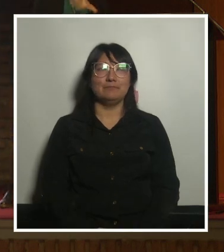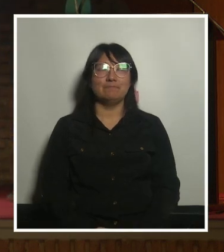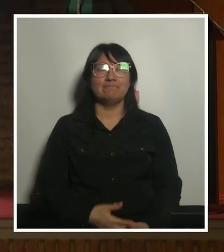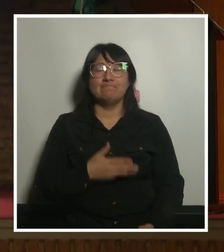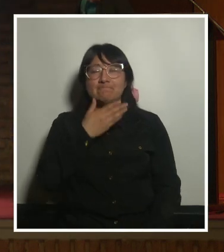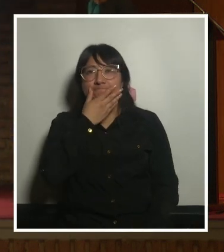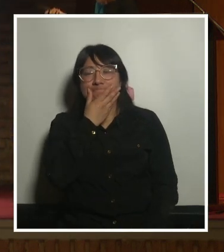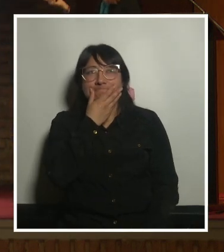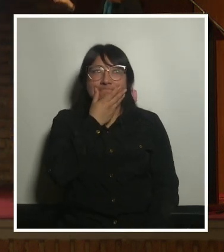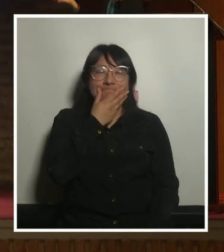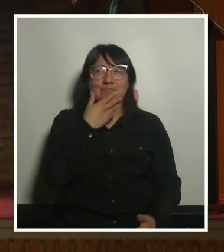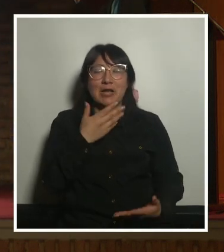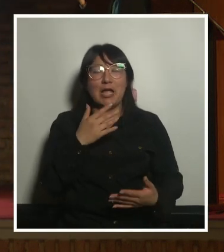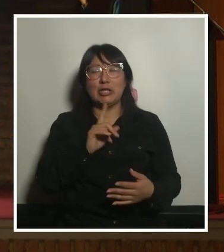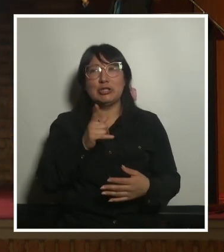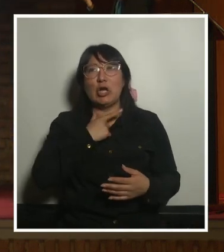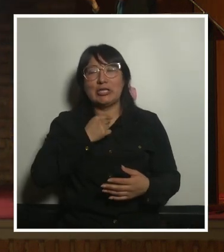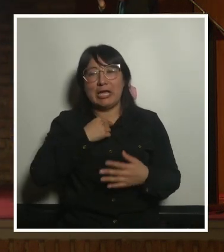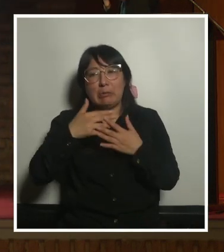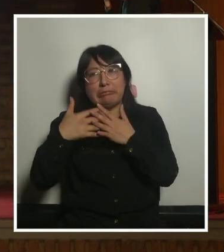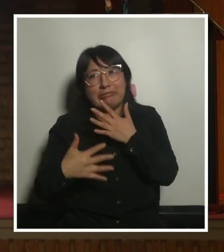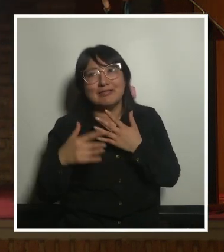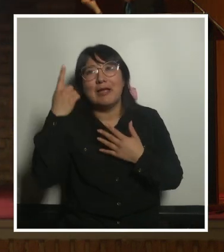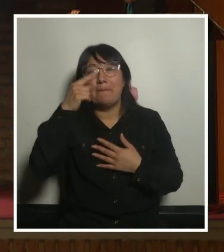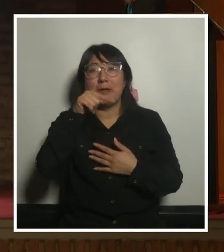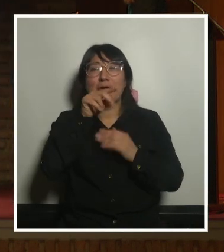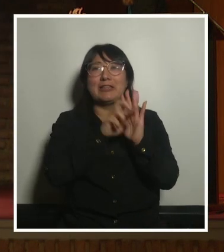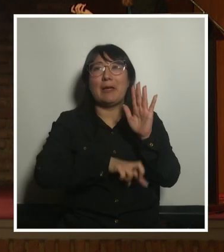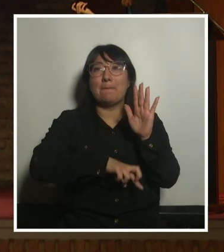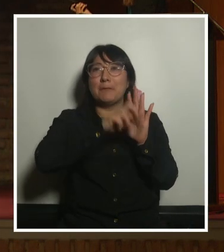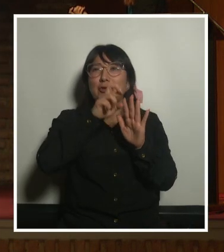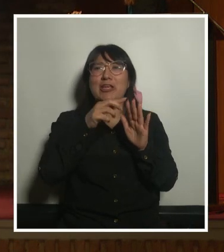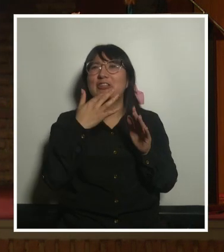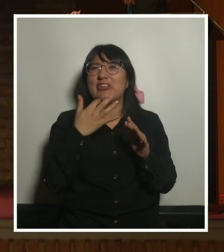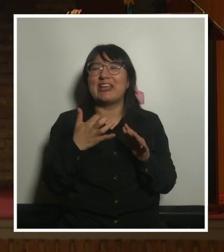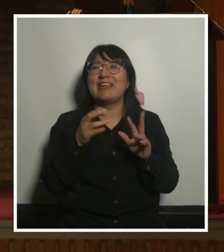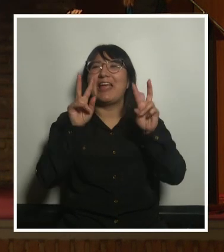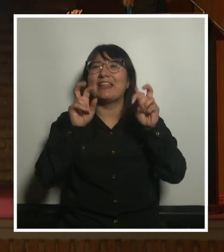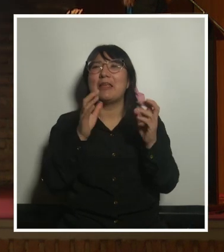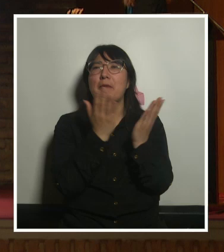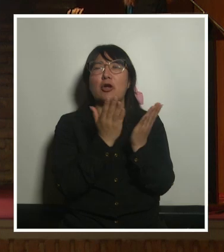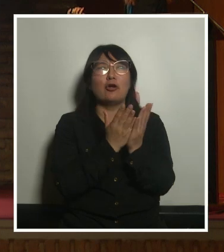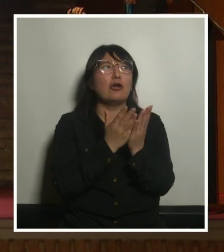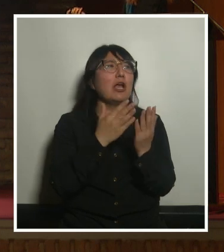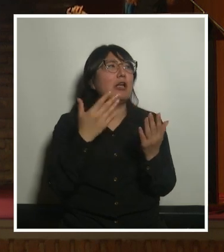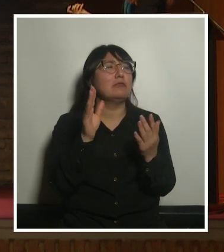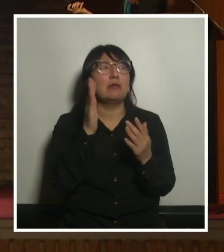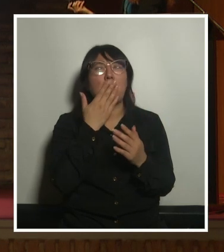bueno no me quiero extender entonces bueno este era otro periodo que era de caminos escolares pero no lo voy a contar